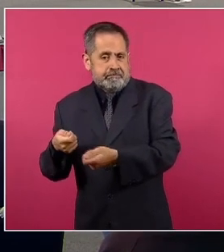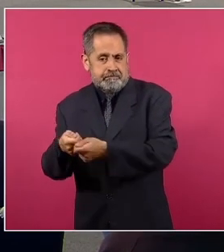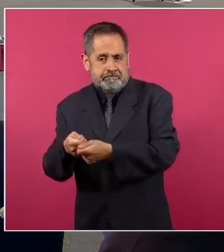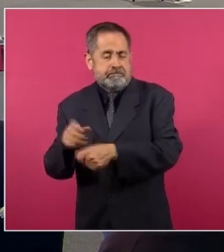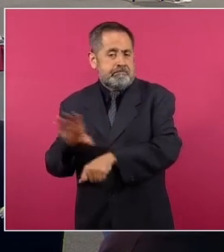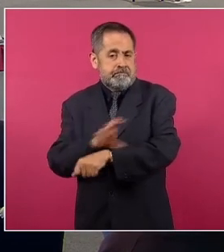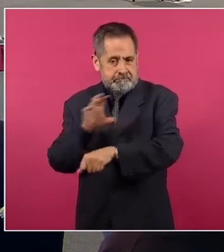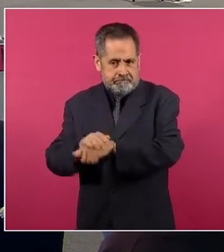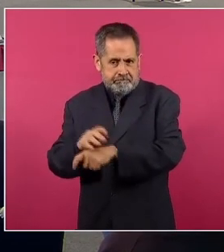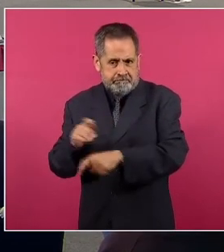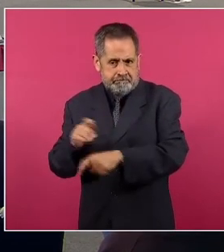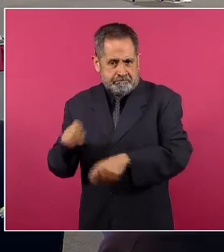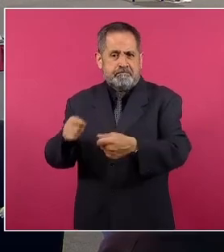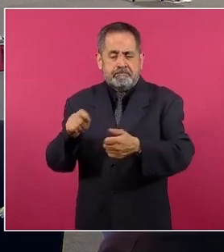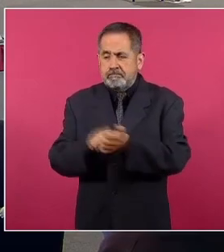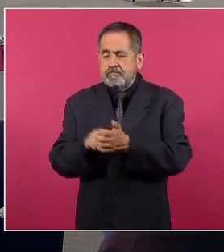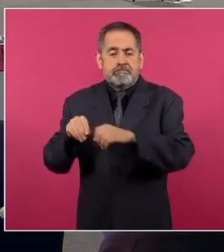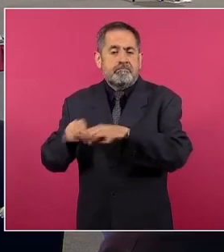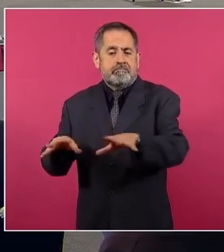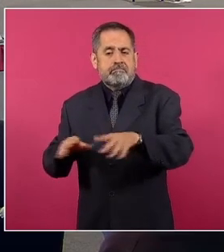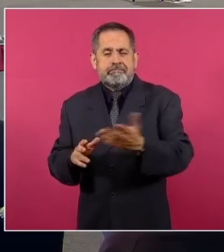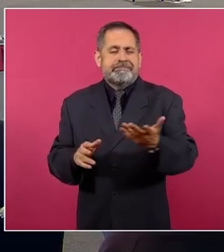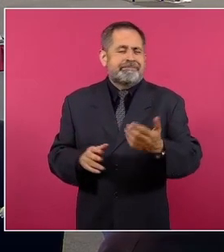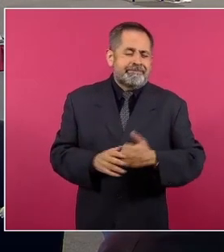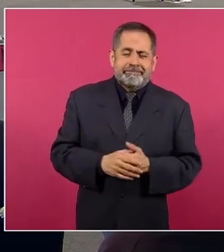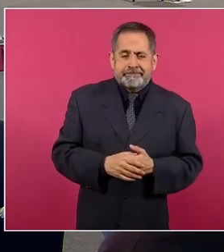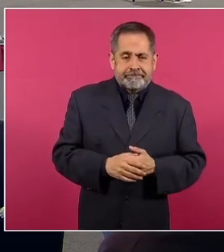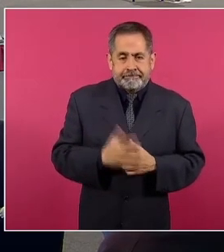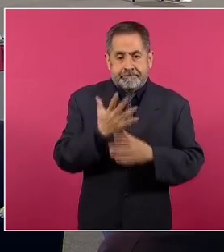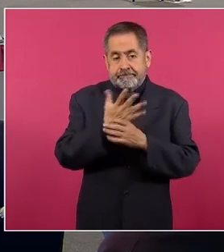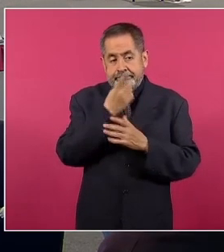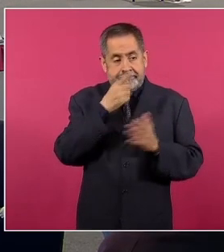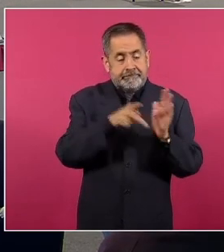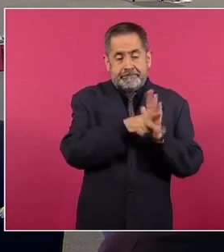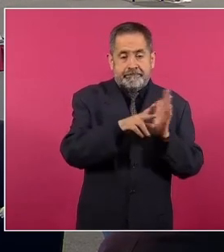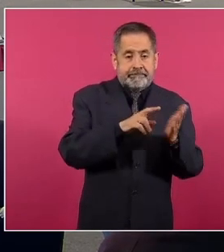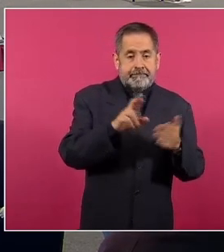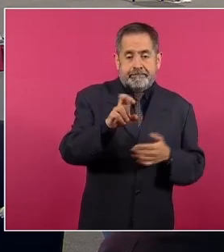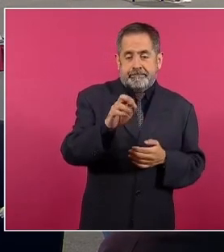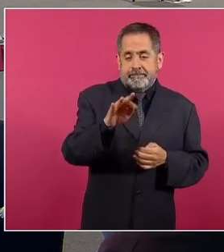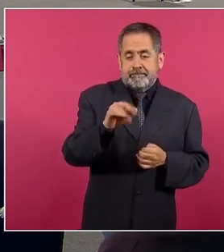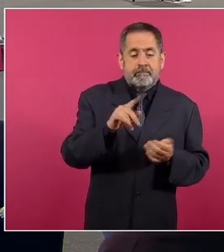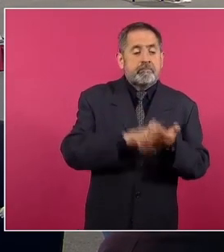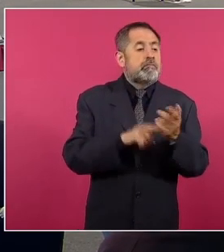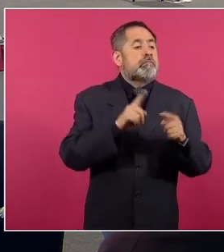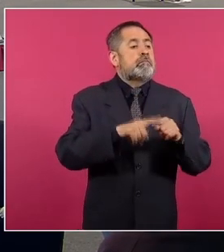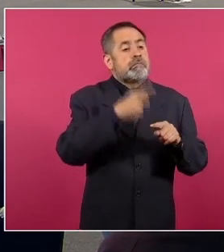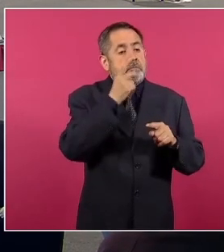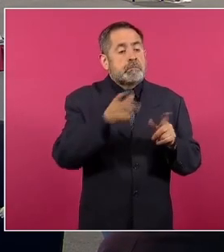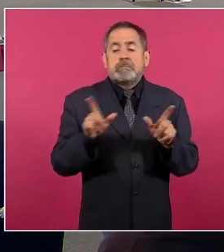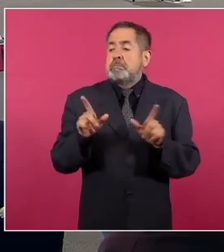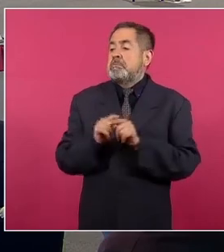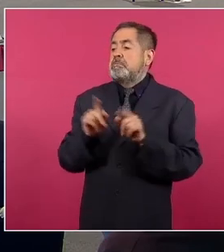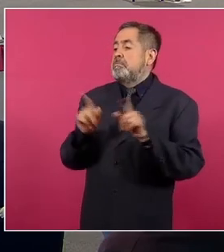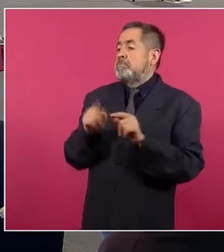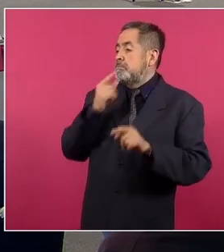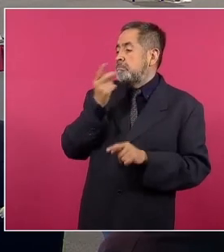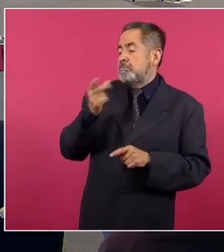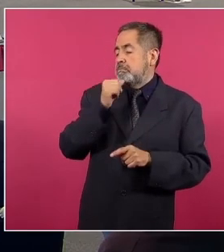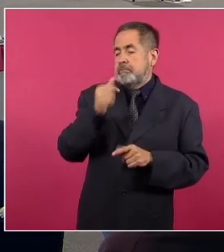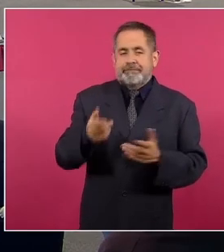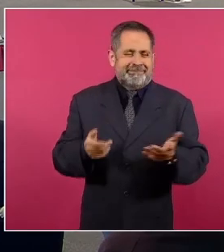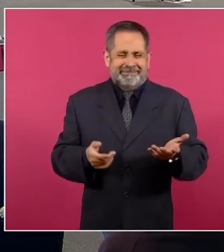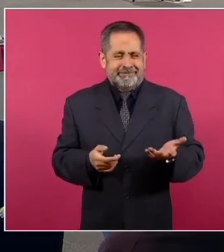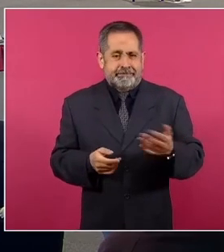la red de CFE distribución. Esto según Reforma, con fuentes anónimas, dijeron que la CFE